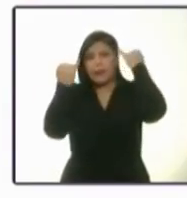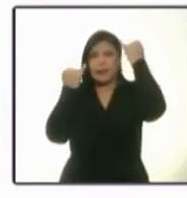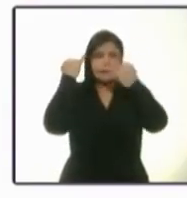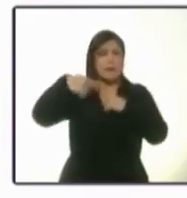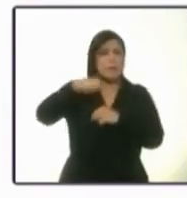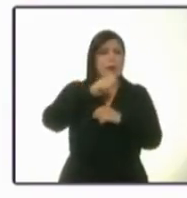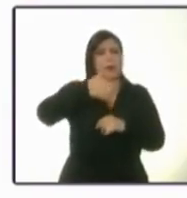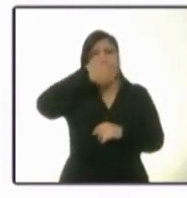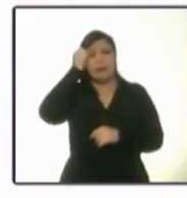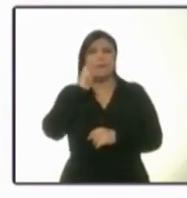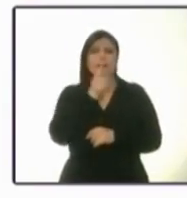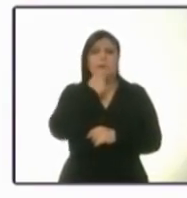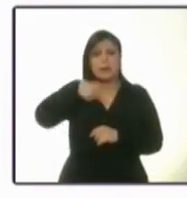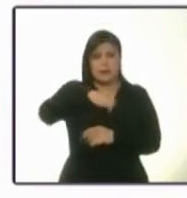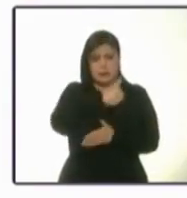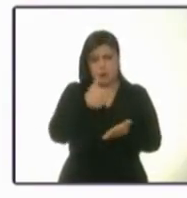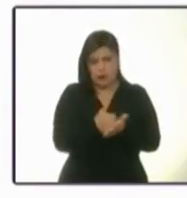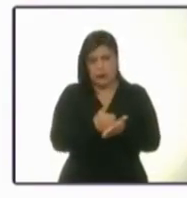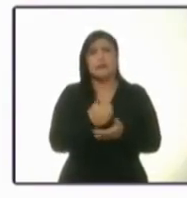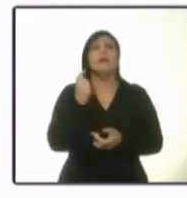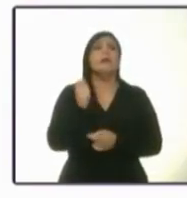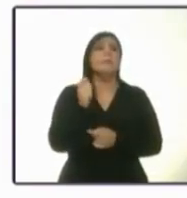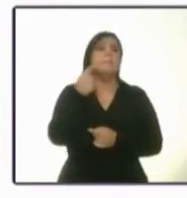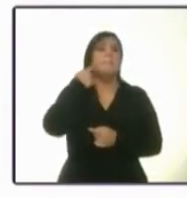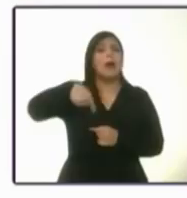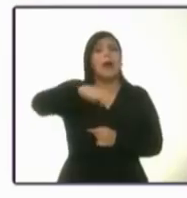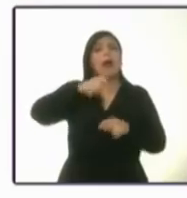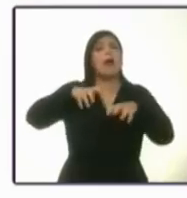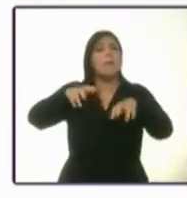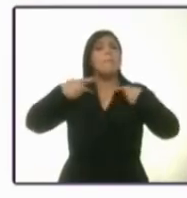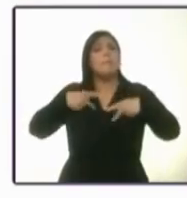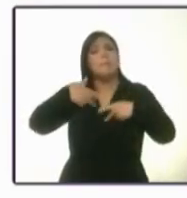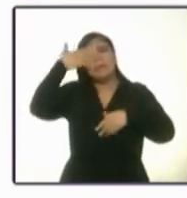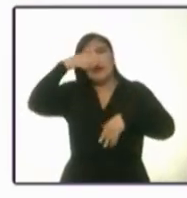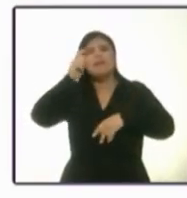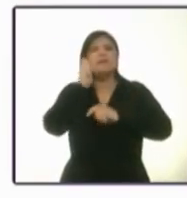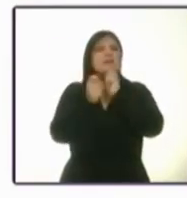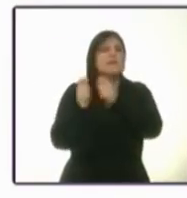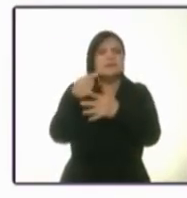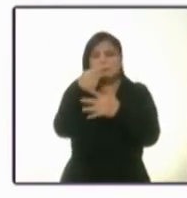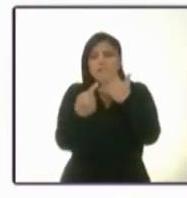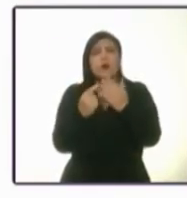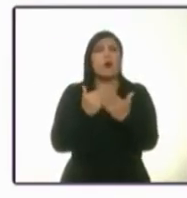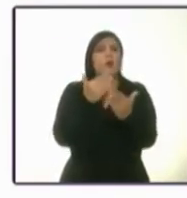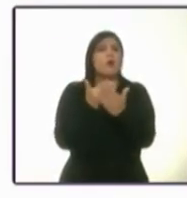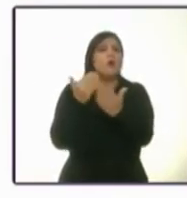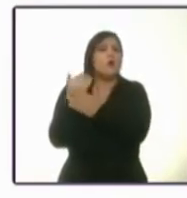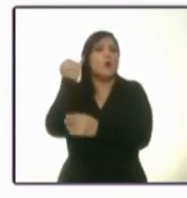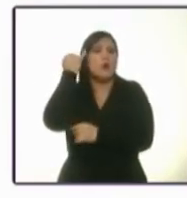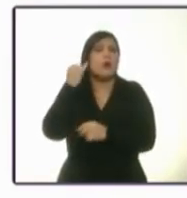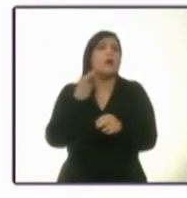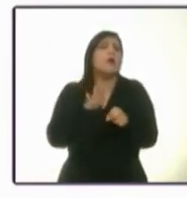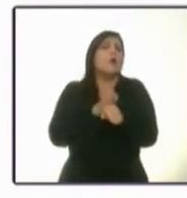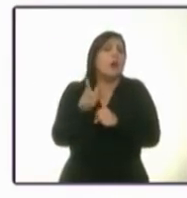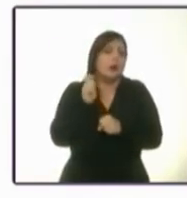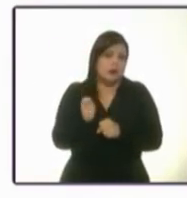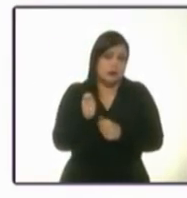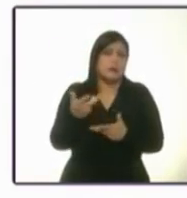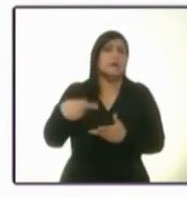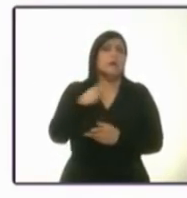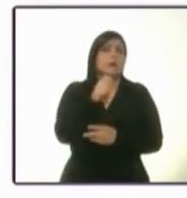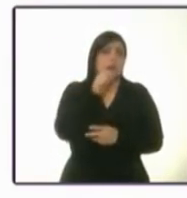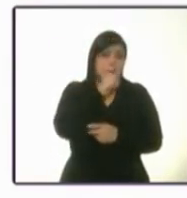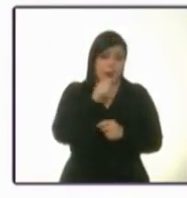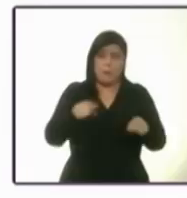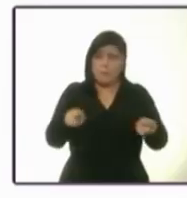candidatos para que la ciudadanía conozca cómo realizarán las propuestas que están planteando. La misma mecánica se